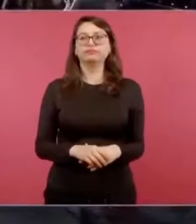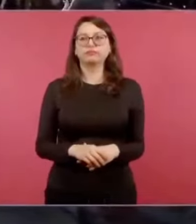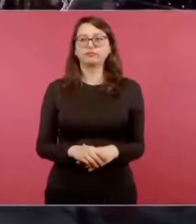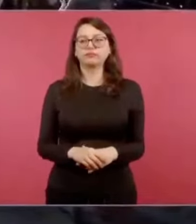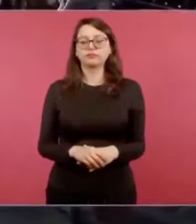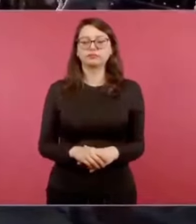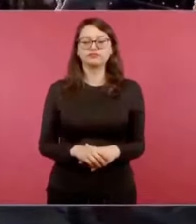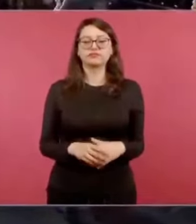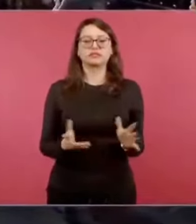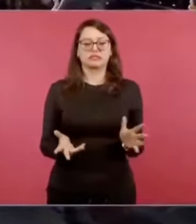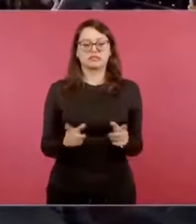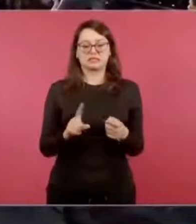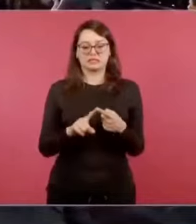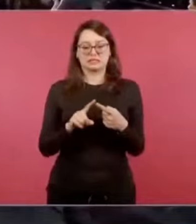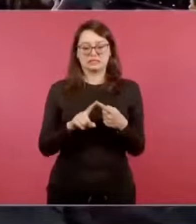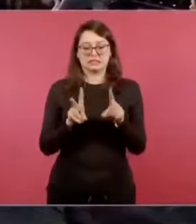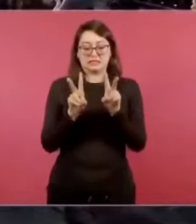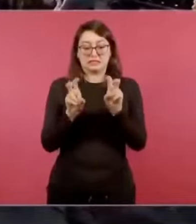Violencia.